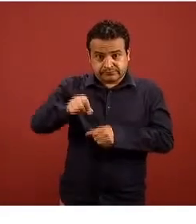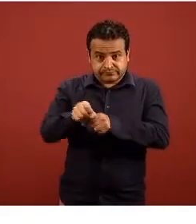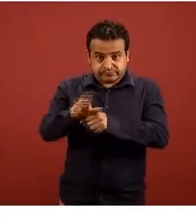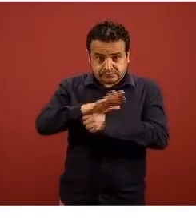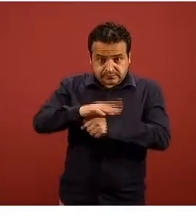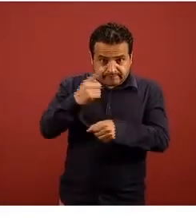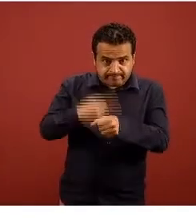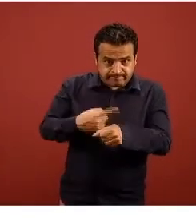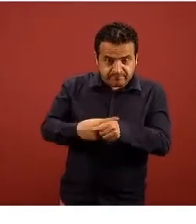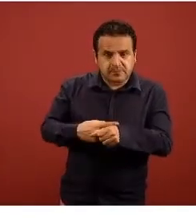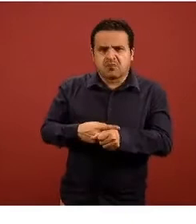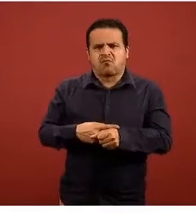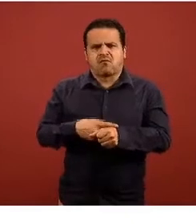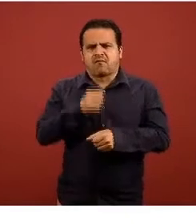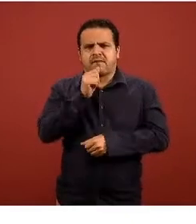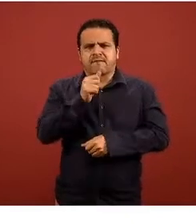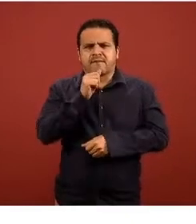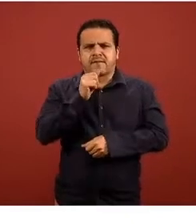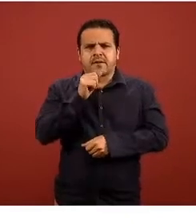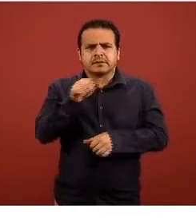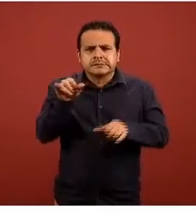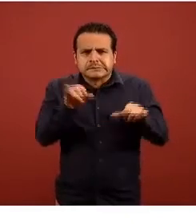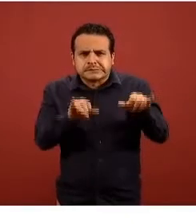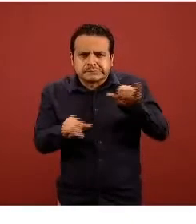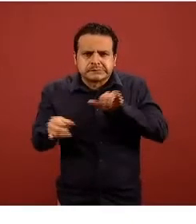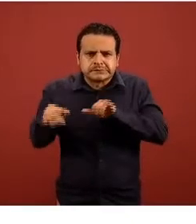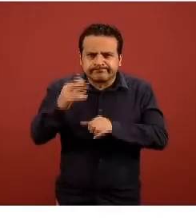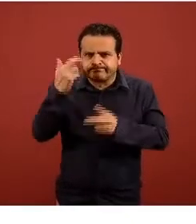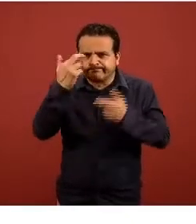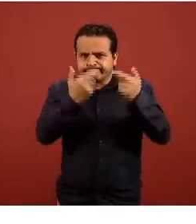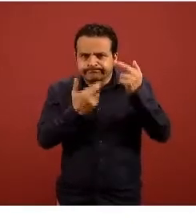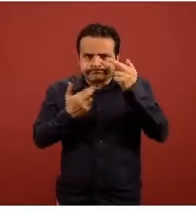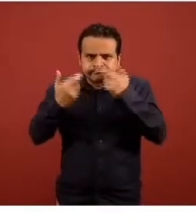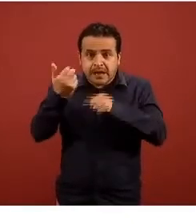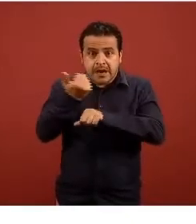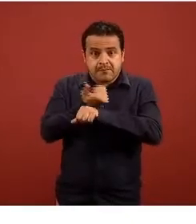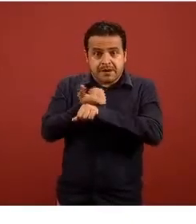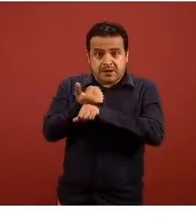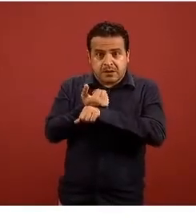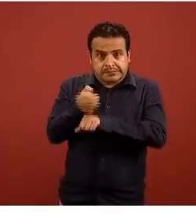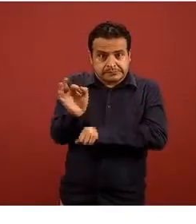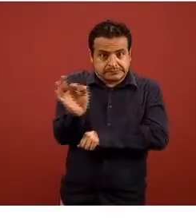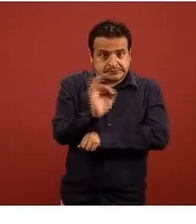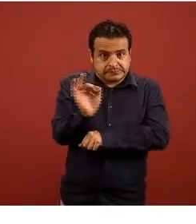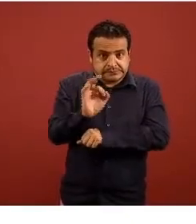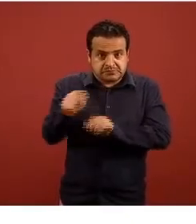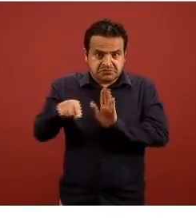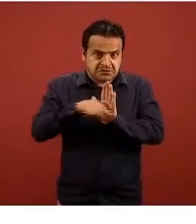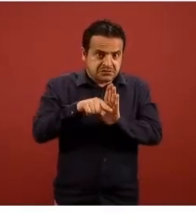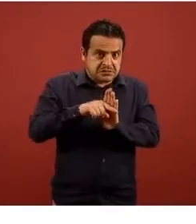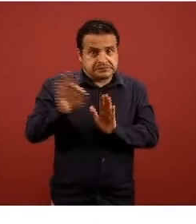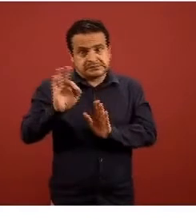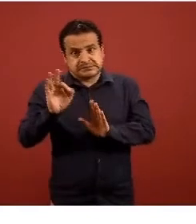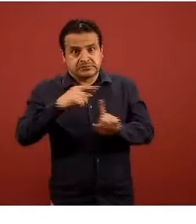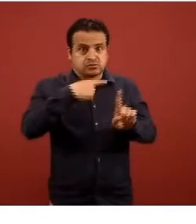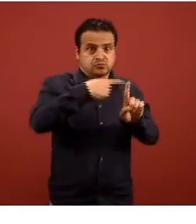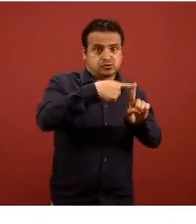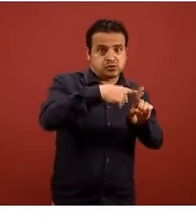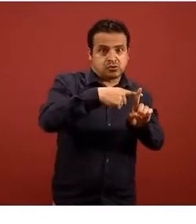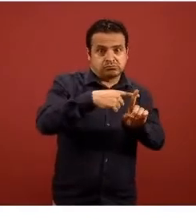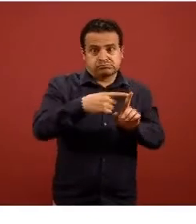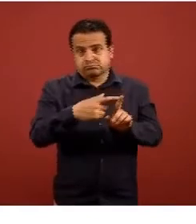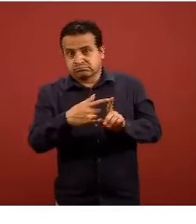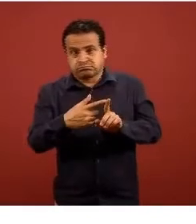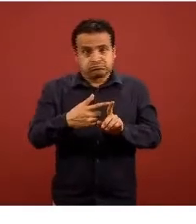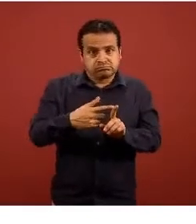tanto estas fracciones amarillas pudieran ser negativas pero también pudieran ser positivas entonces por eso las colocamos junto con las